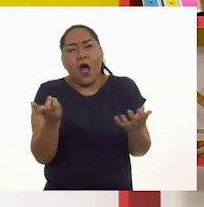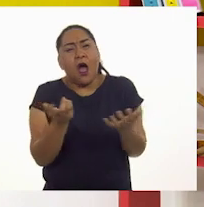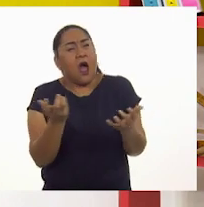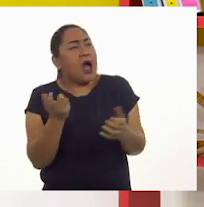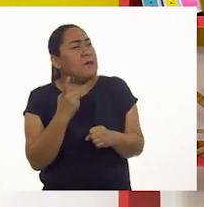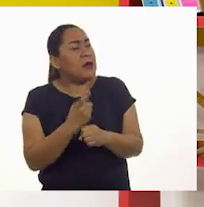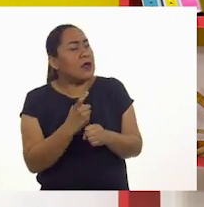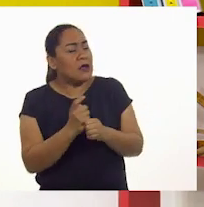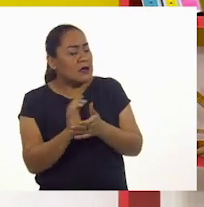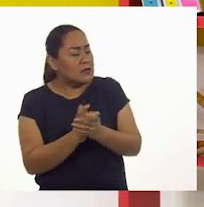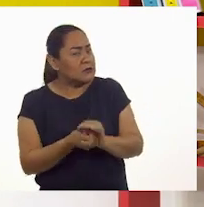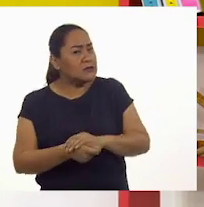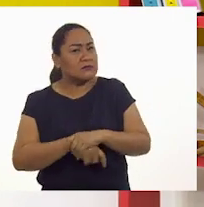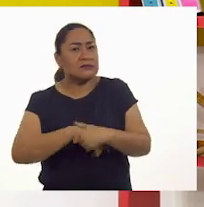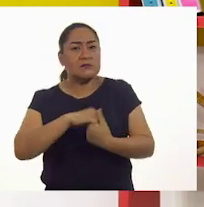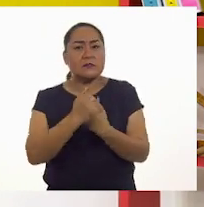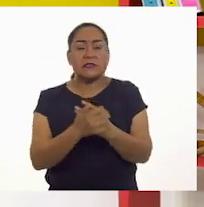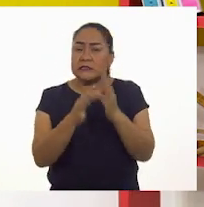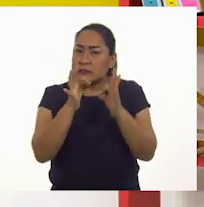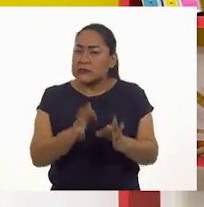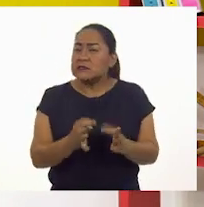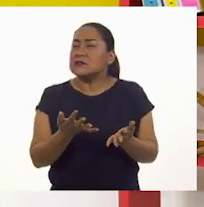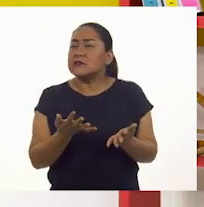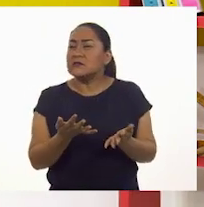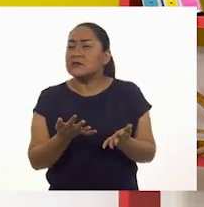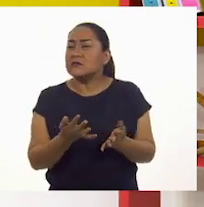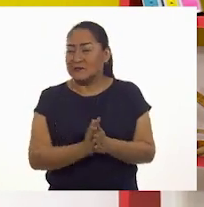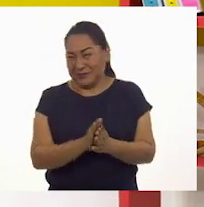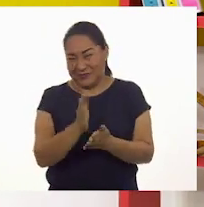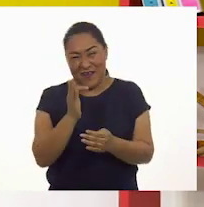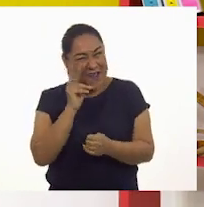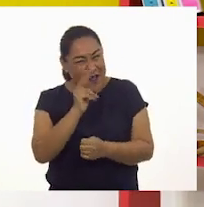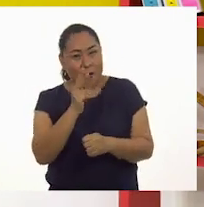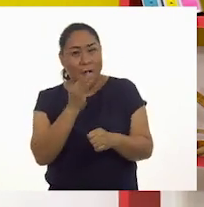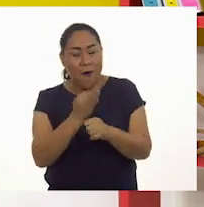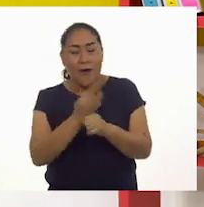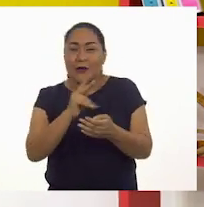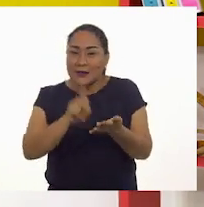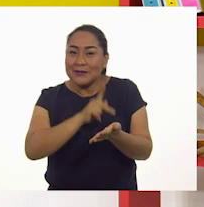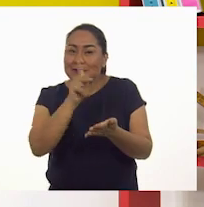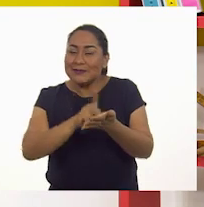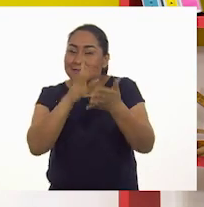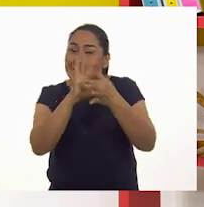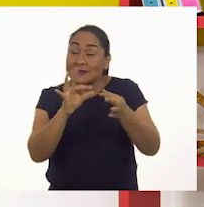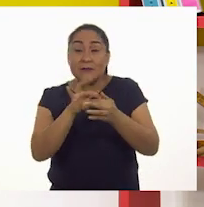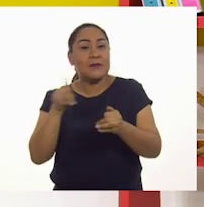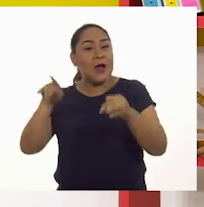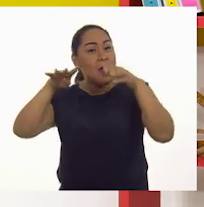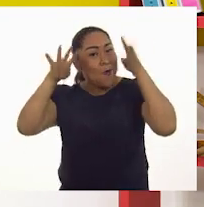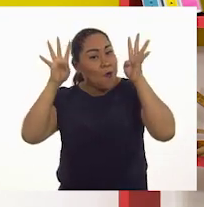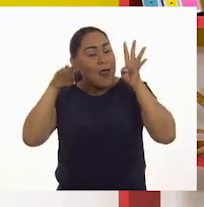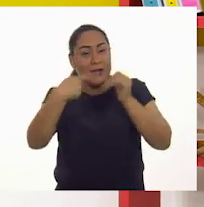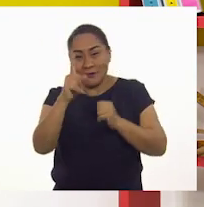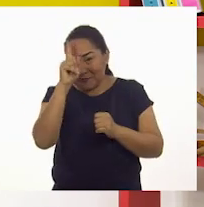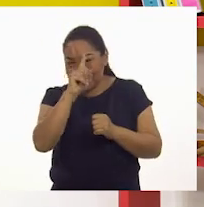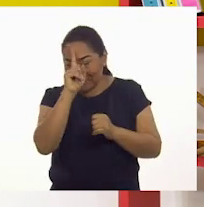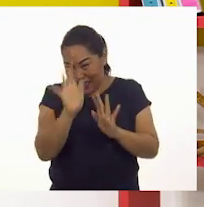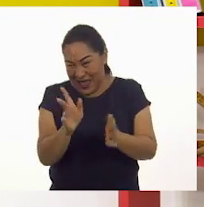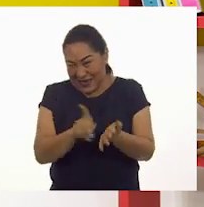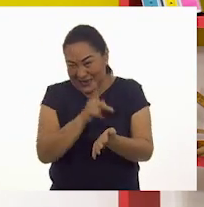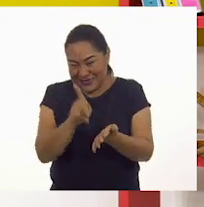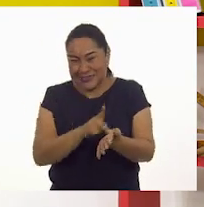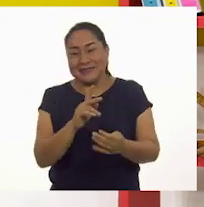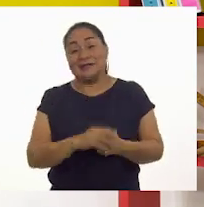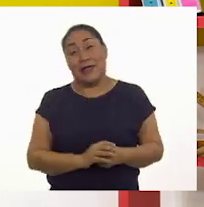para poder lavarnos las manos de forma adecuada? Lo hemos visto muchas veces en nuestras clases porque a Jolisto nos ha enseñado cómo realizarlo.